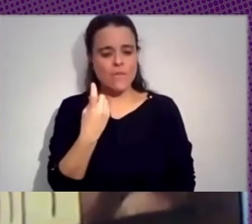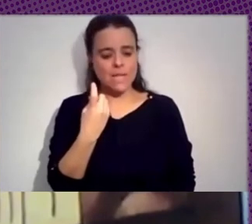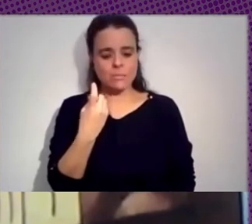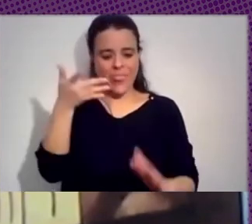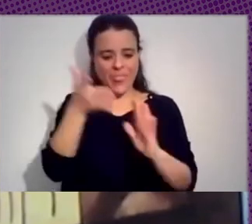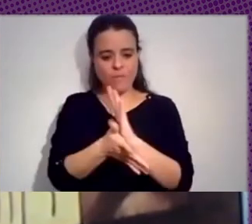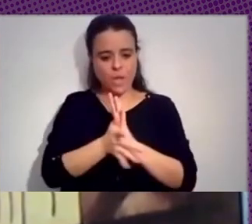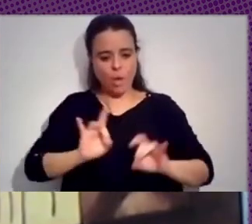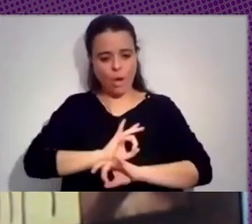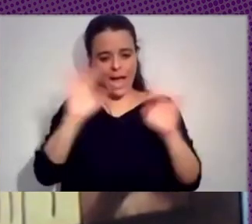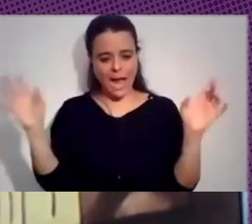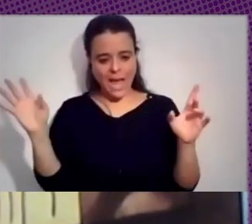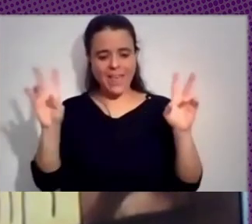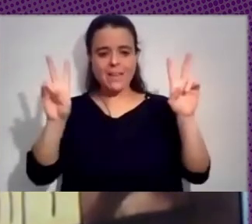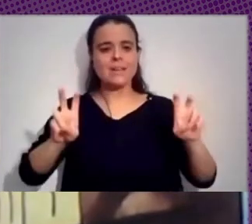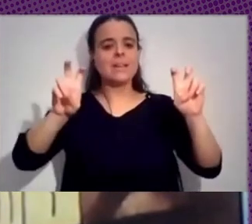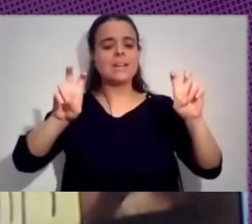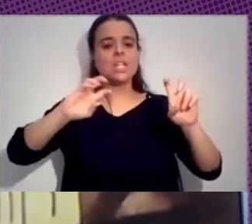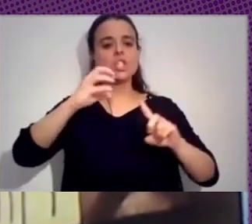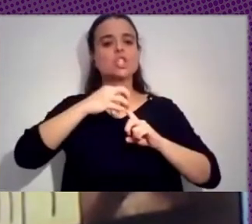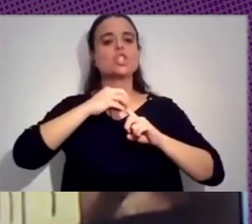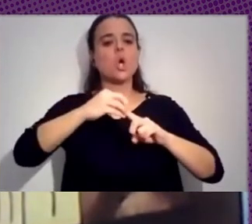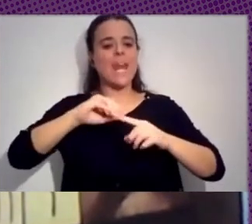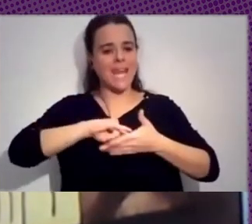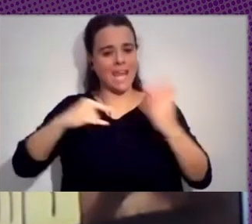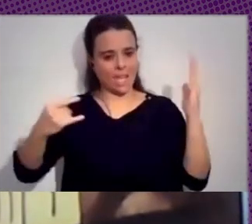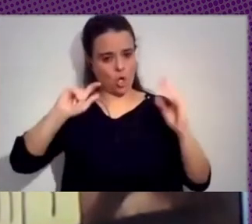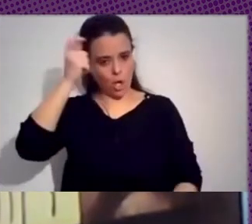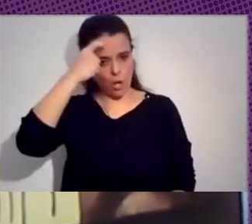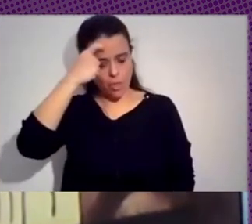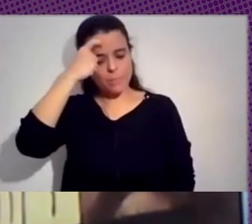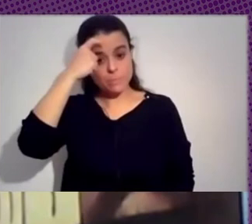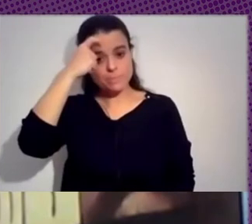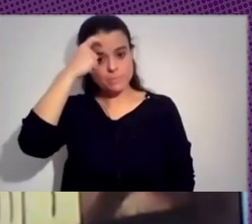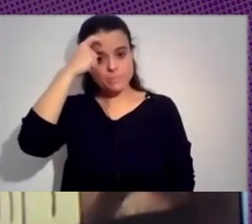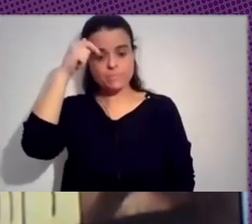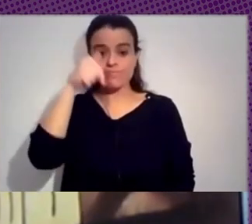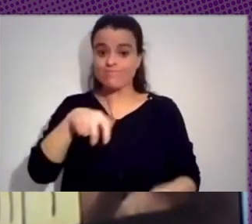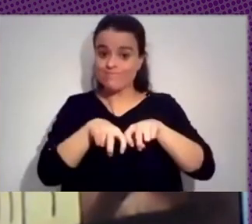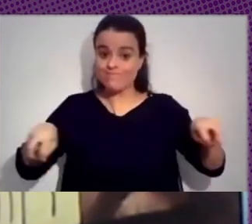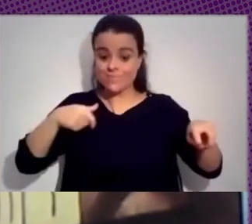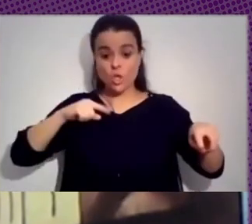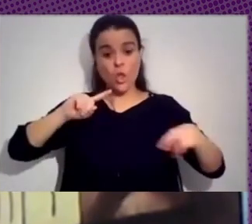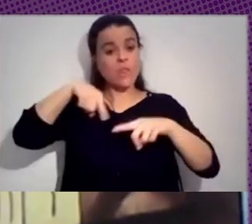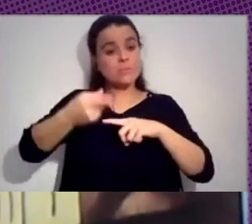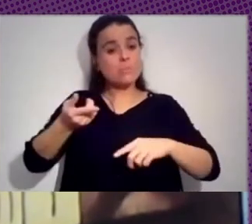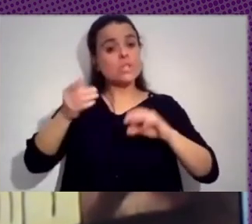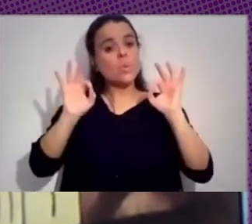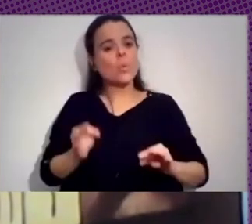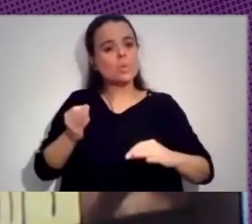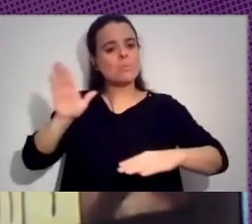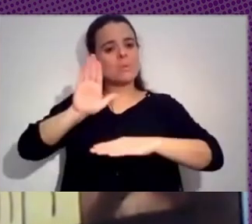tecnológica. Coincido con ella en esta dificultad. Justamente hoy a la tarde, después de este panel, tengo una presentación de un libro en